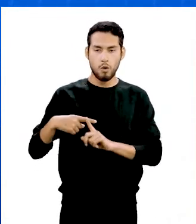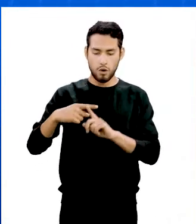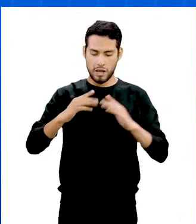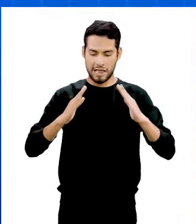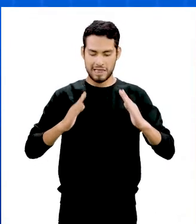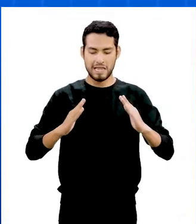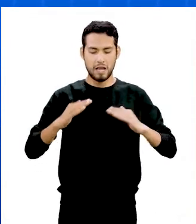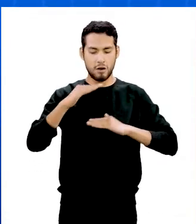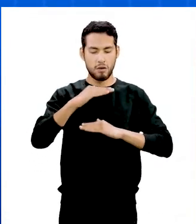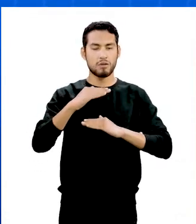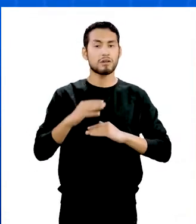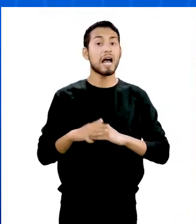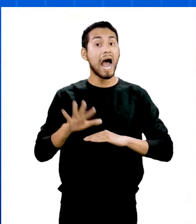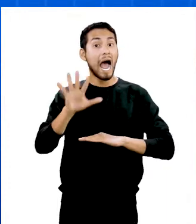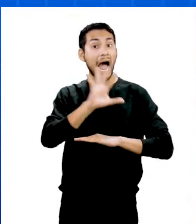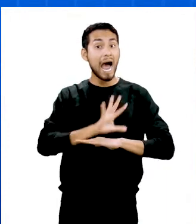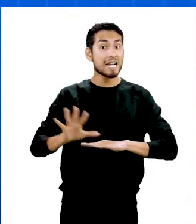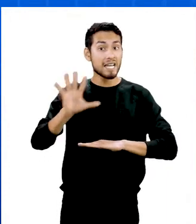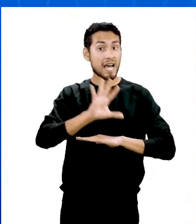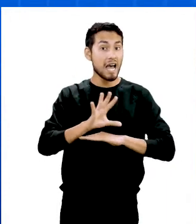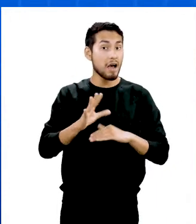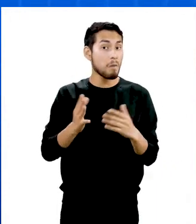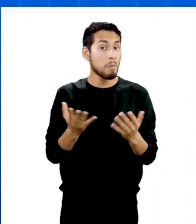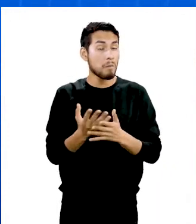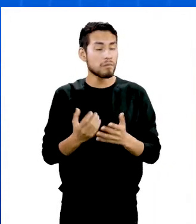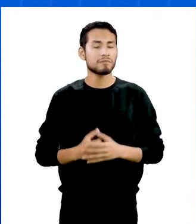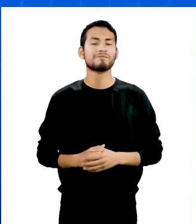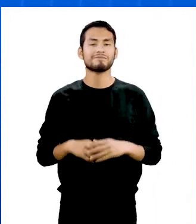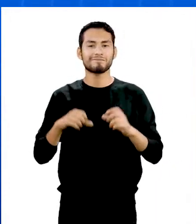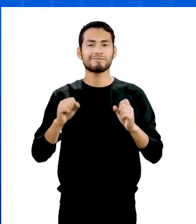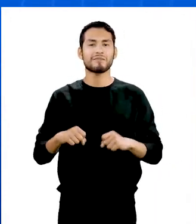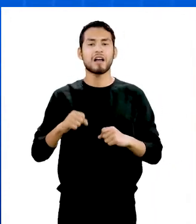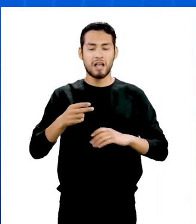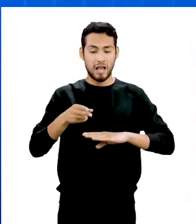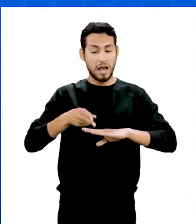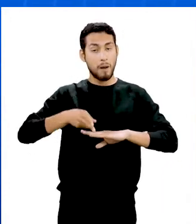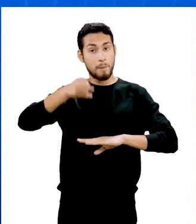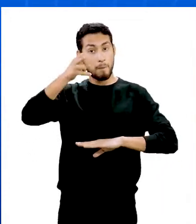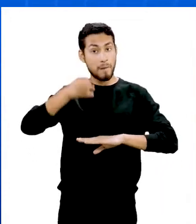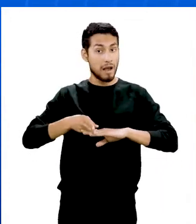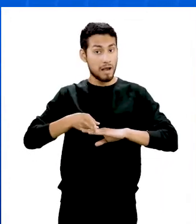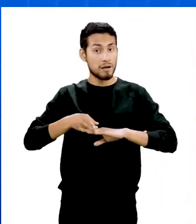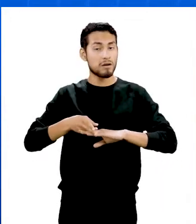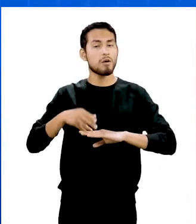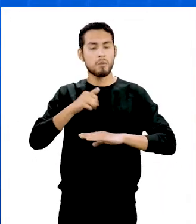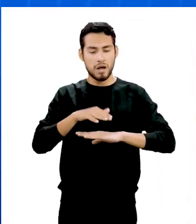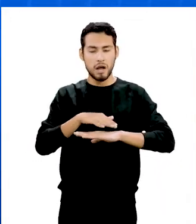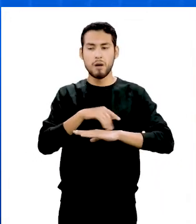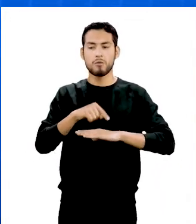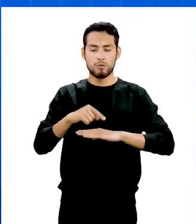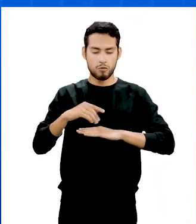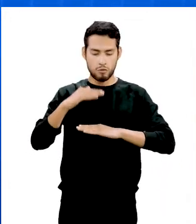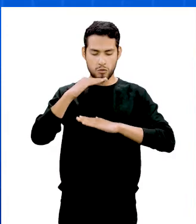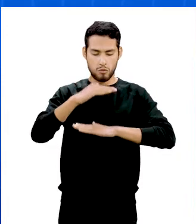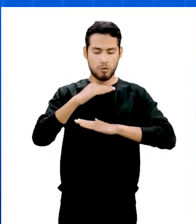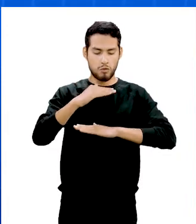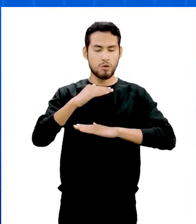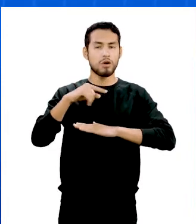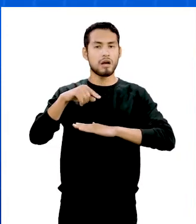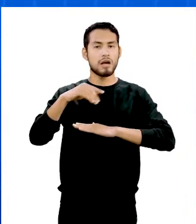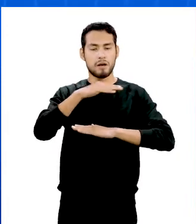lados. Y para dar con el área del trapecio, se calcula sumando la base mayor con la base menor